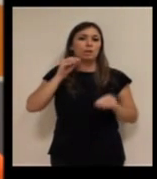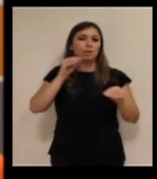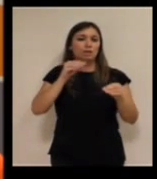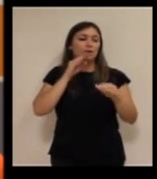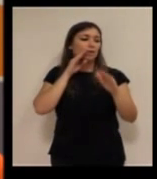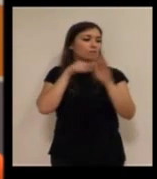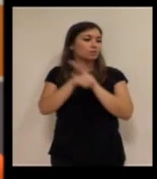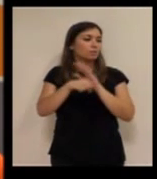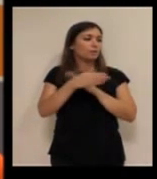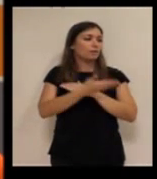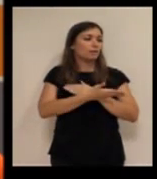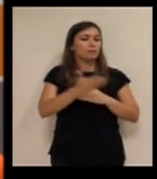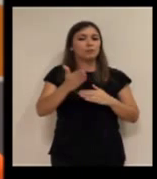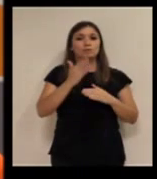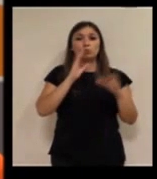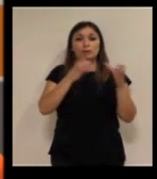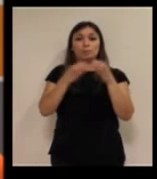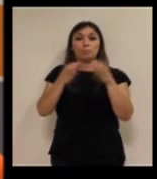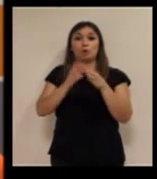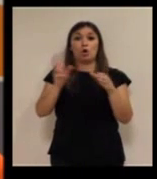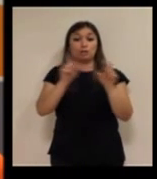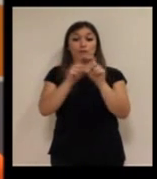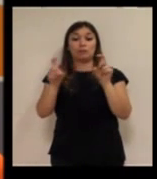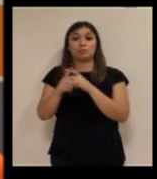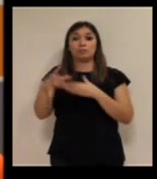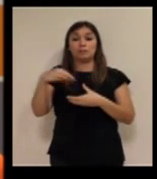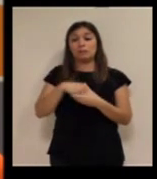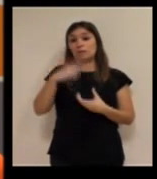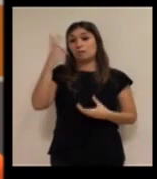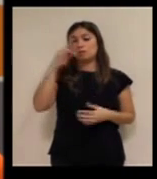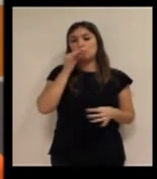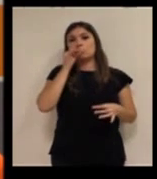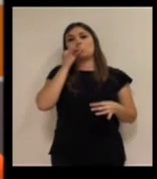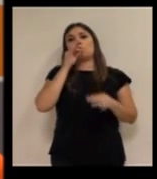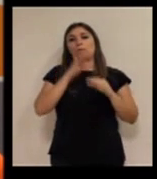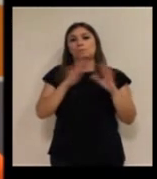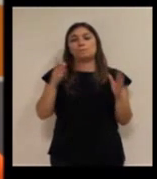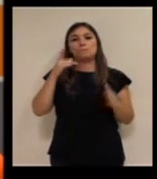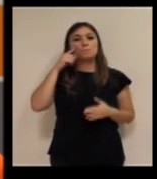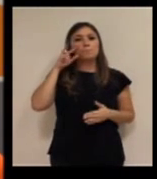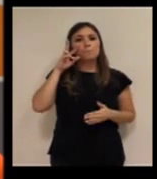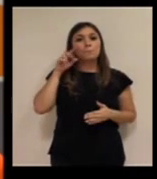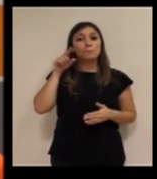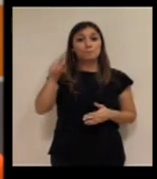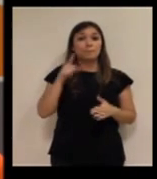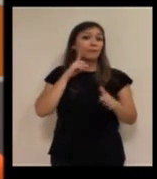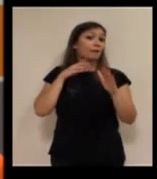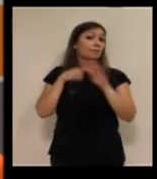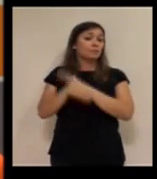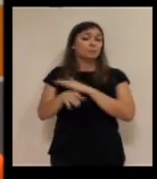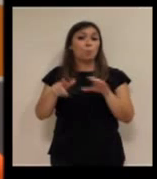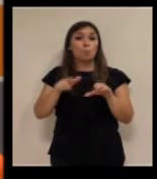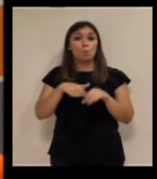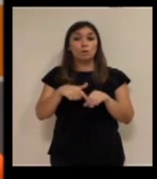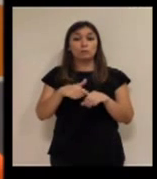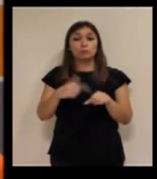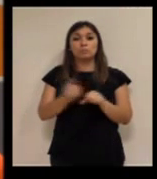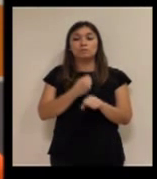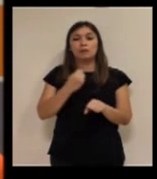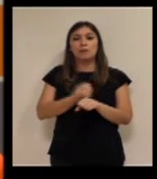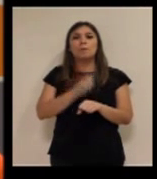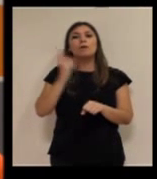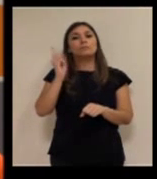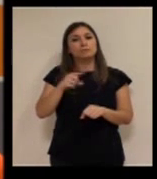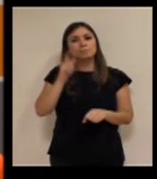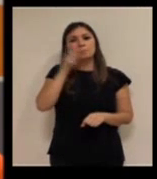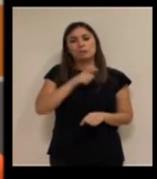en accesibilidad del resto de las empresas del grupo y ellos contemplan el tema de la accesibilidad de los